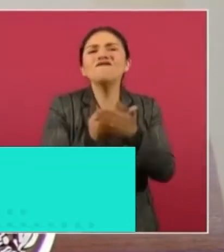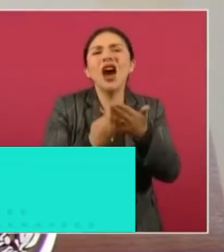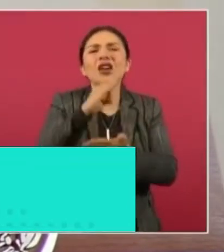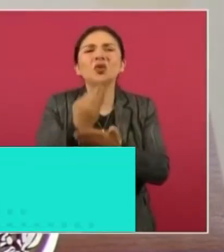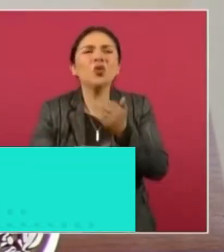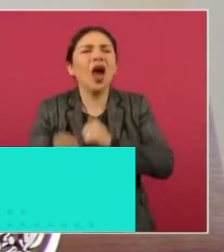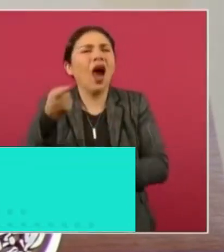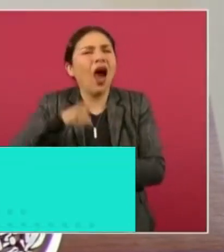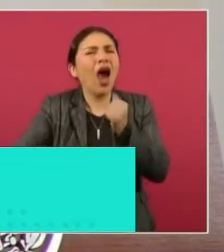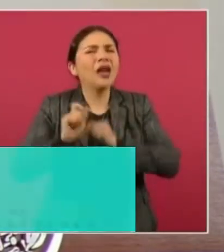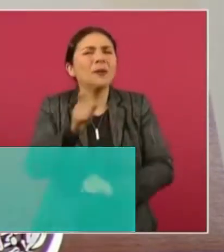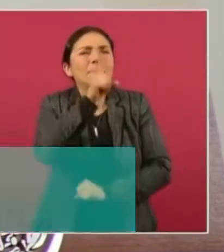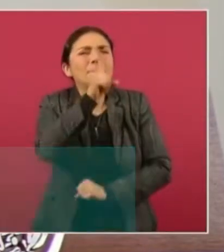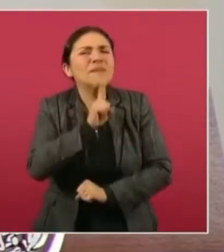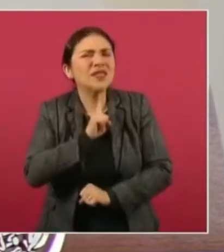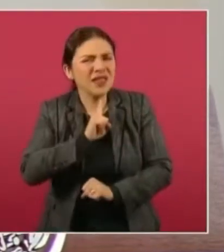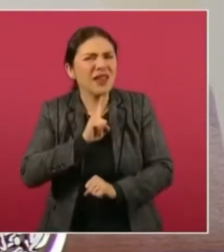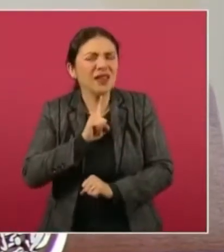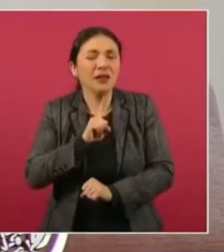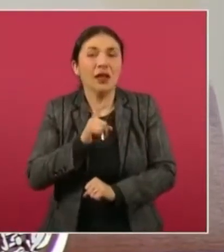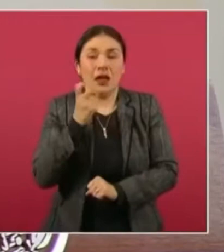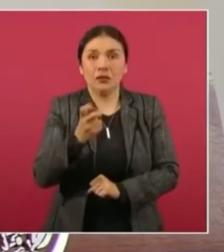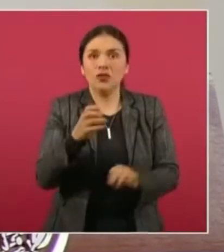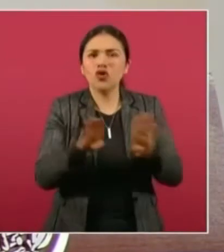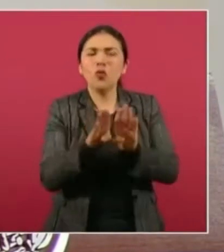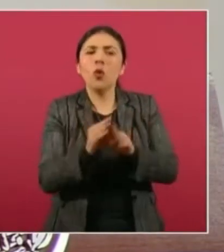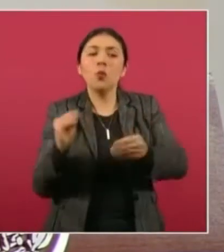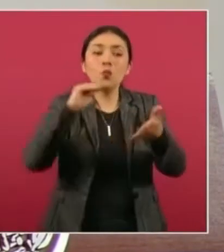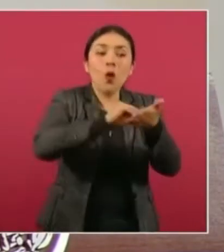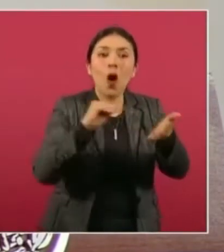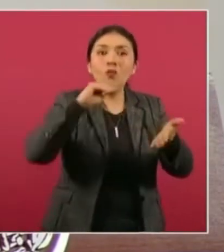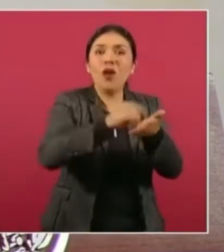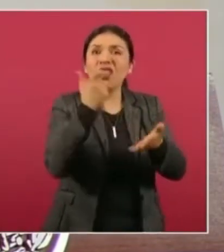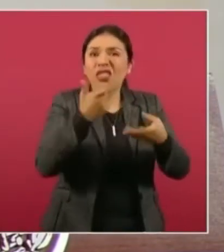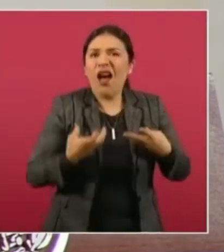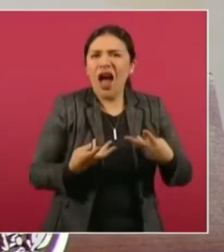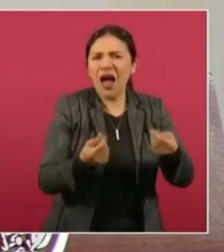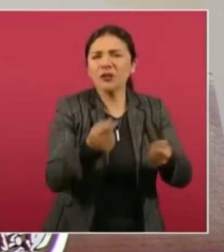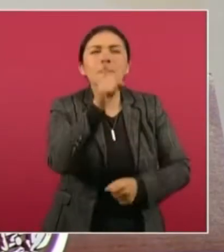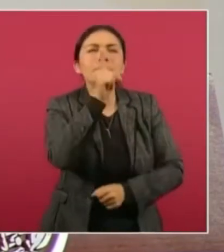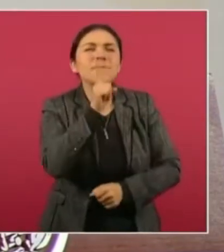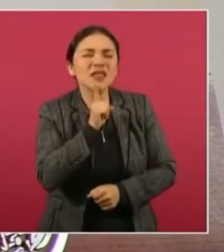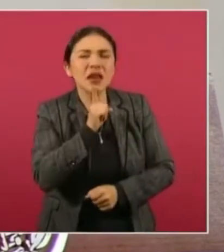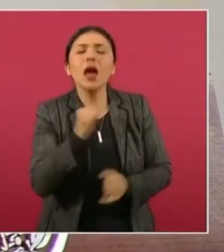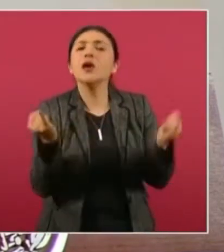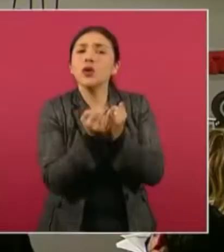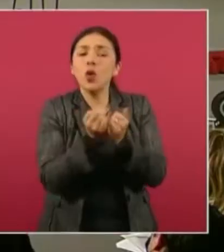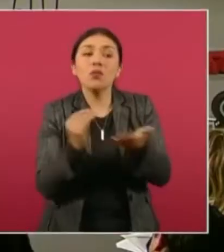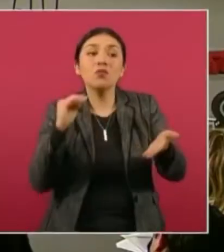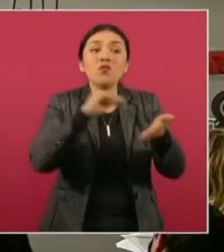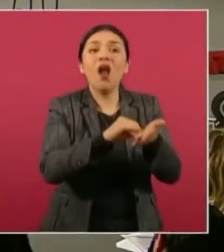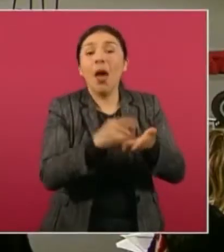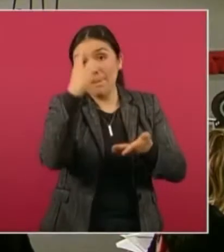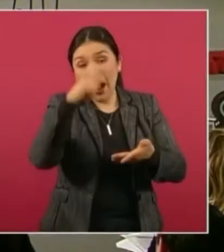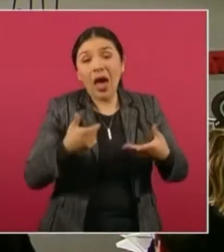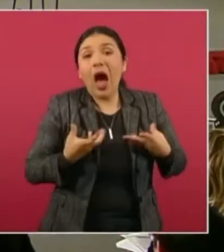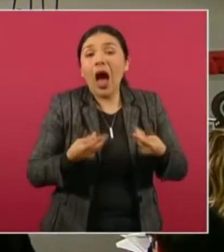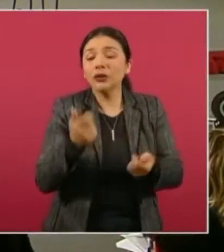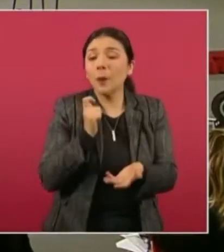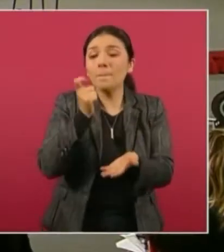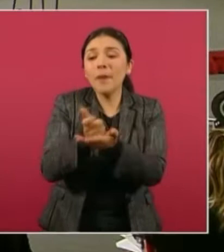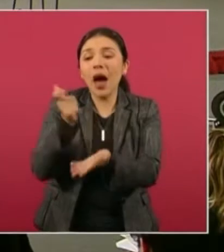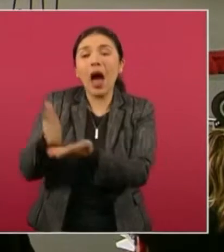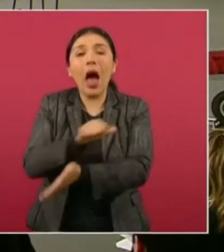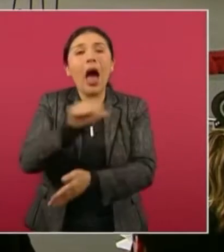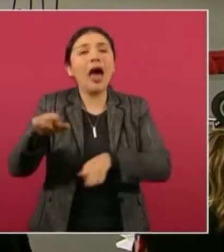empresas fantasmas, además de facturar gastos que no existen, también facturan nóminas que no existen. Y las nóminas que